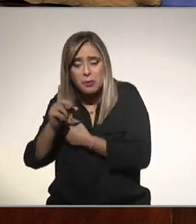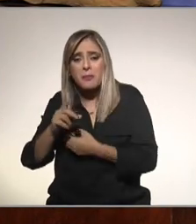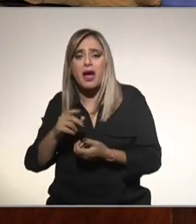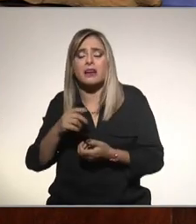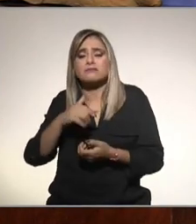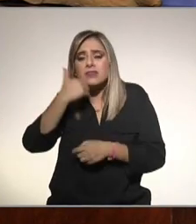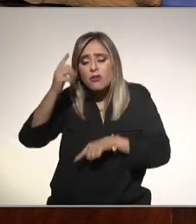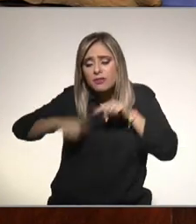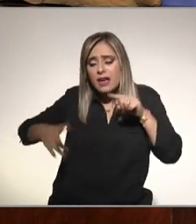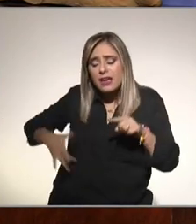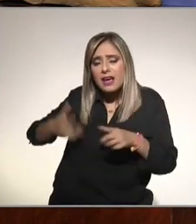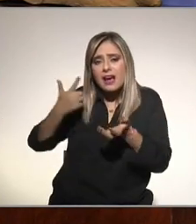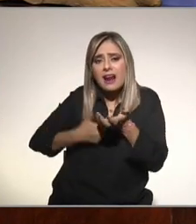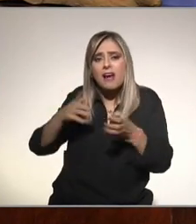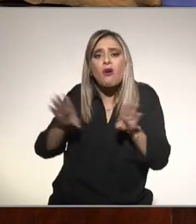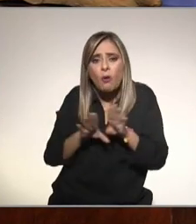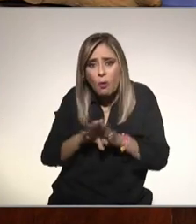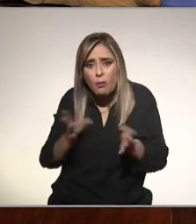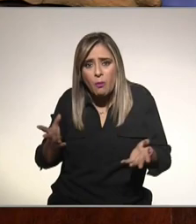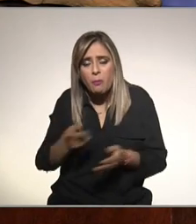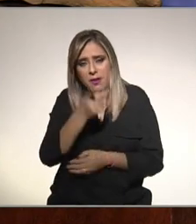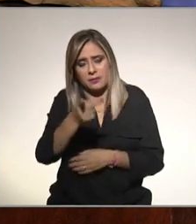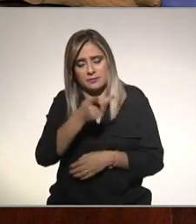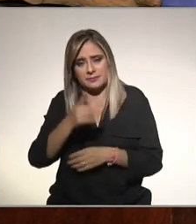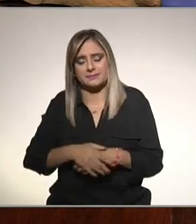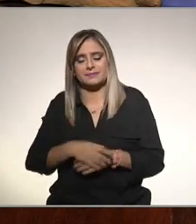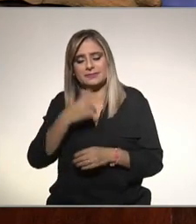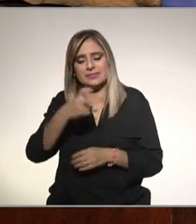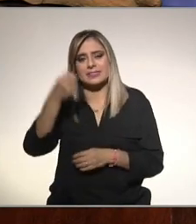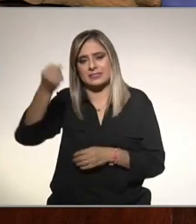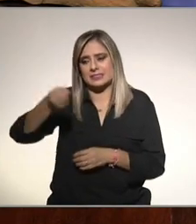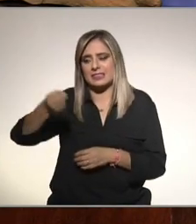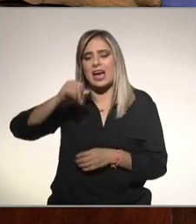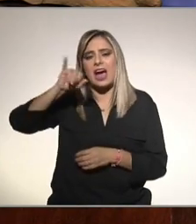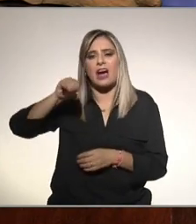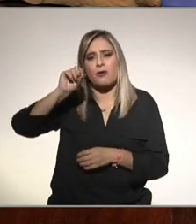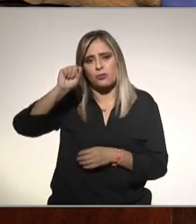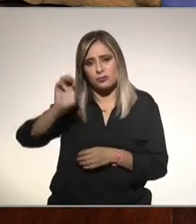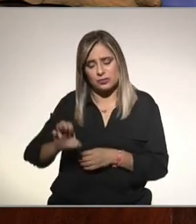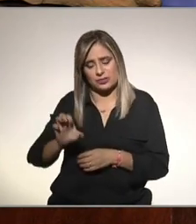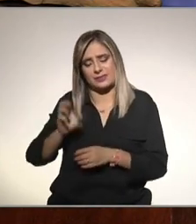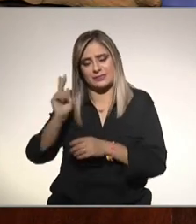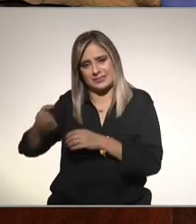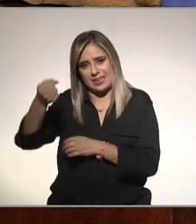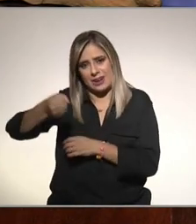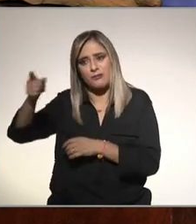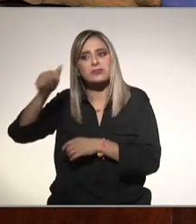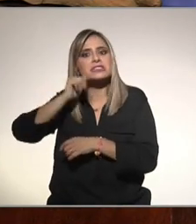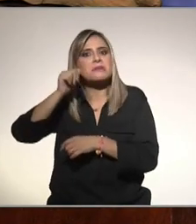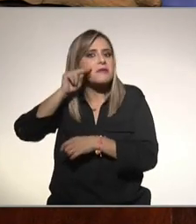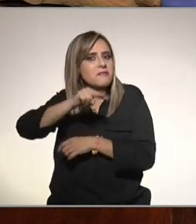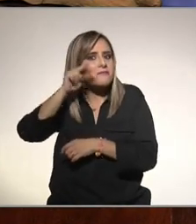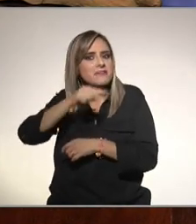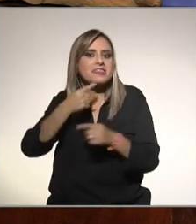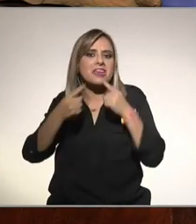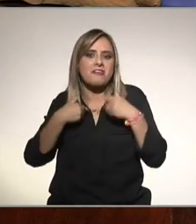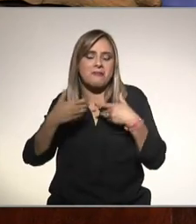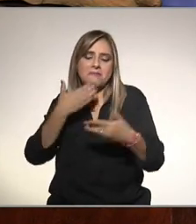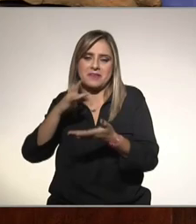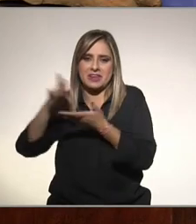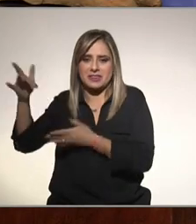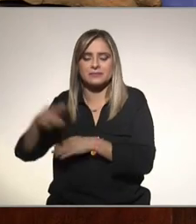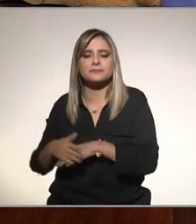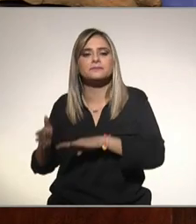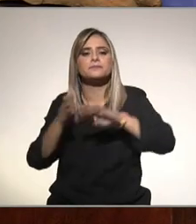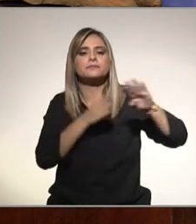graso y saludamos como siempre fan destacada de diálogos en confianza a José Méndez y para seguir platicando de este importante tema el día